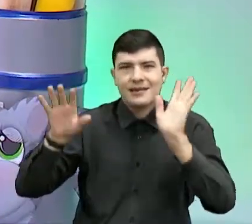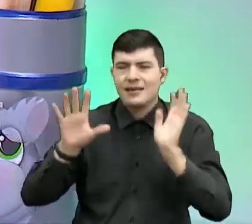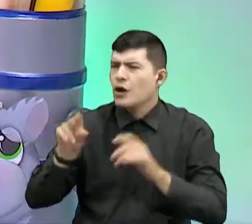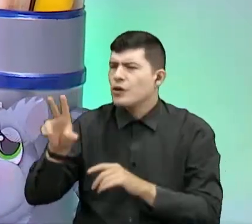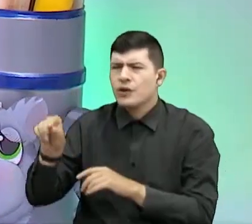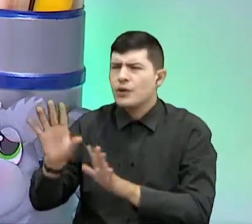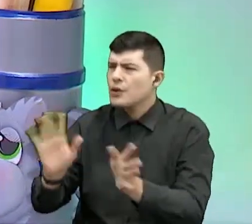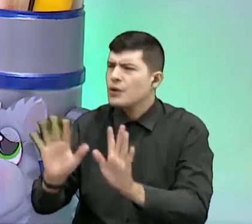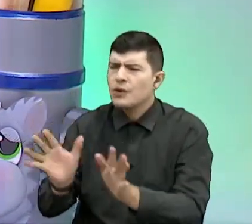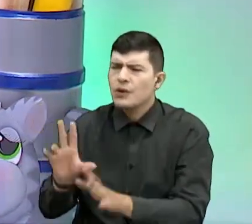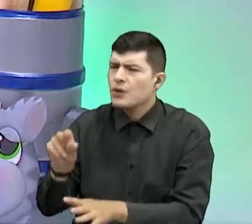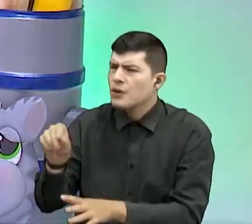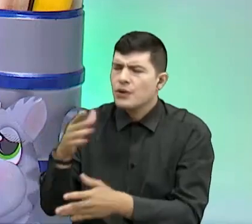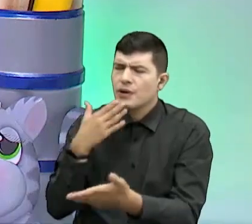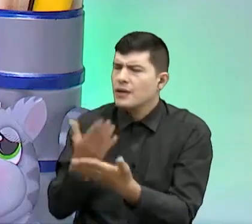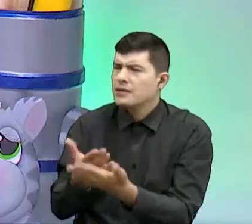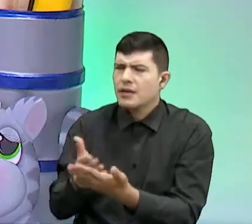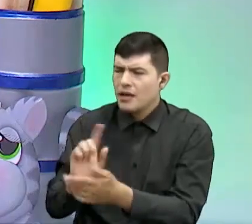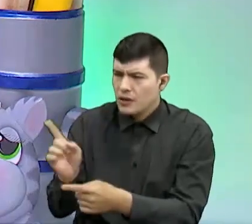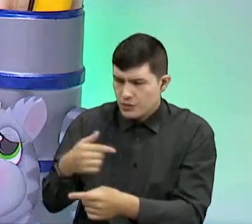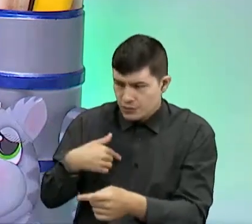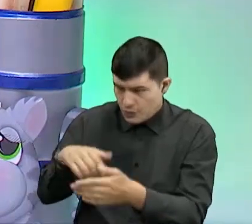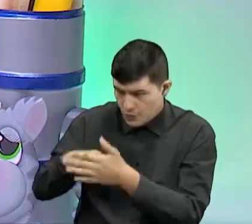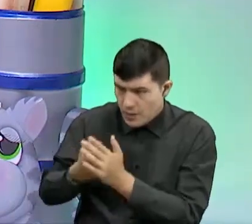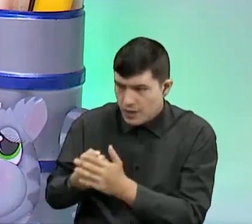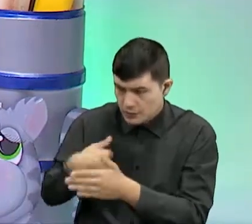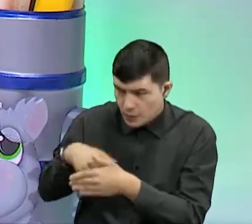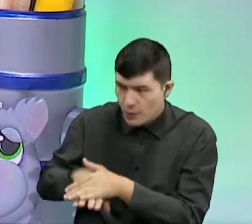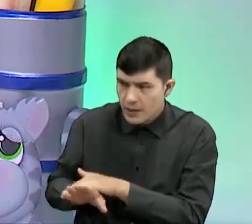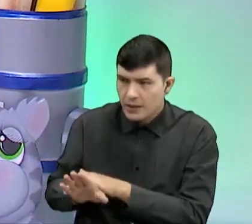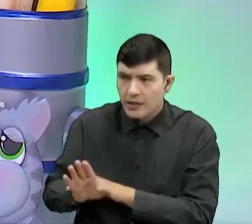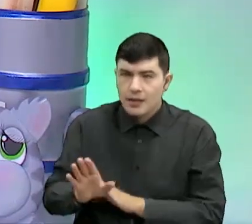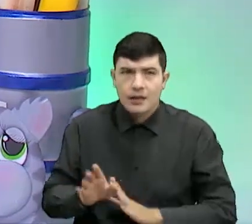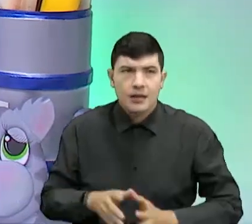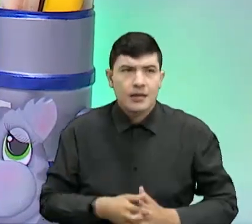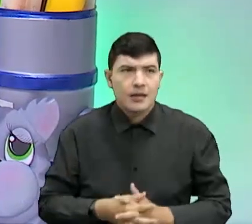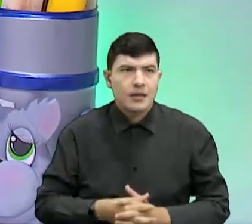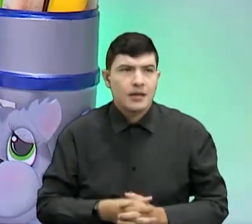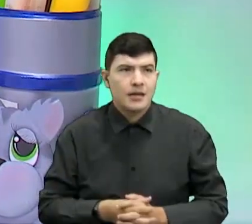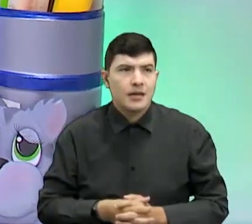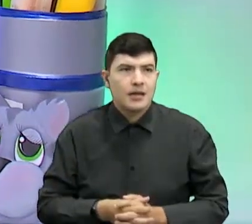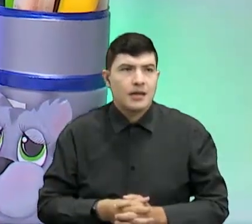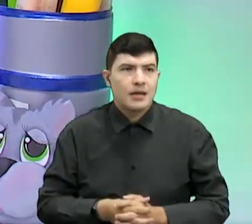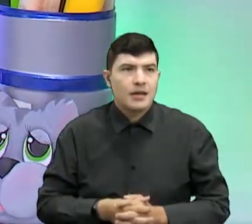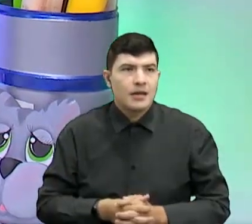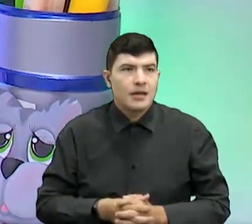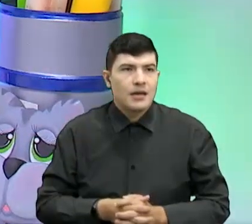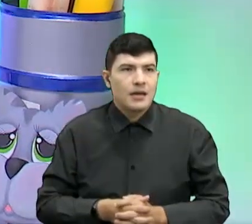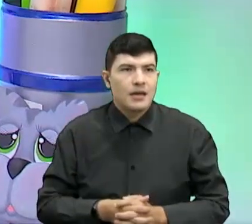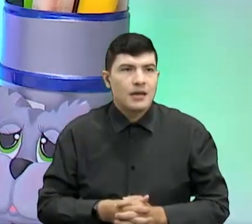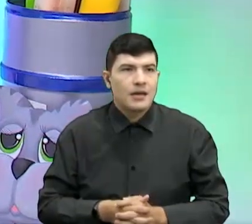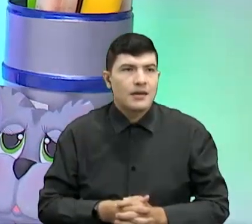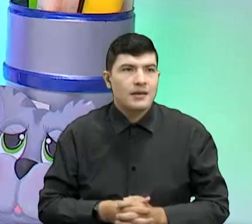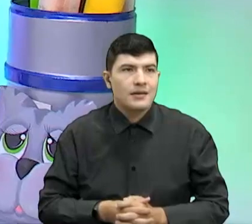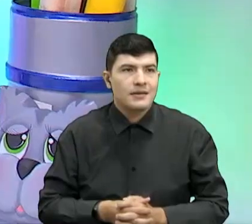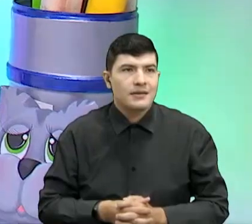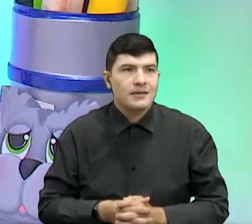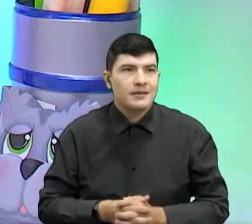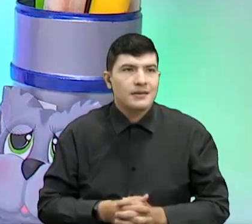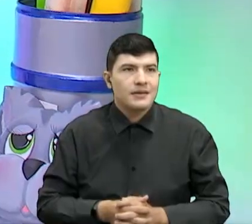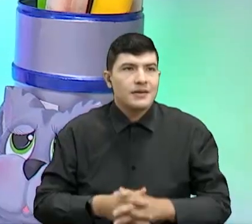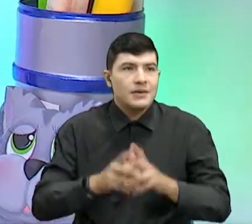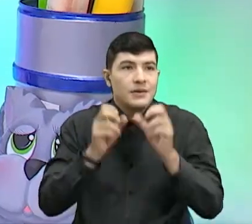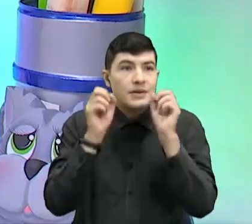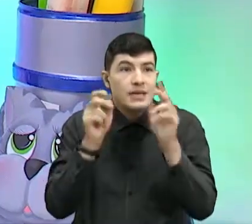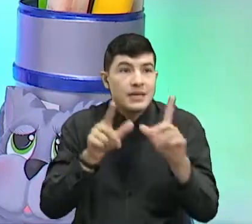Gracias, guárdela. Listo, muy bien. Venga, yo se la tengo, venga. No, guardémosla aquí porque después nos pullan con esa. Bueno. Bueno. Ajá. Mi querida Arianita,